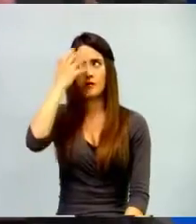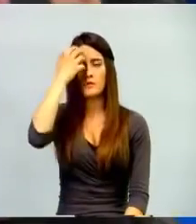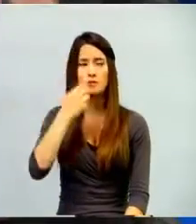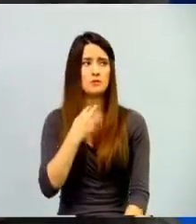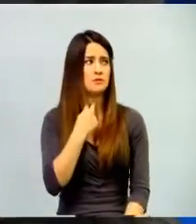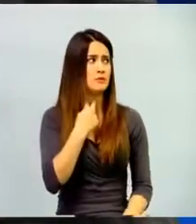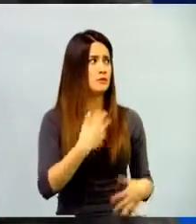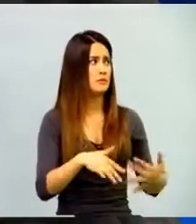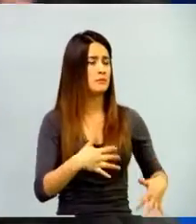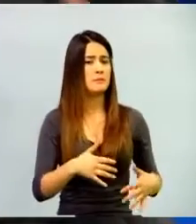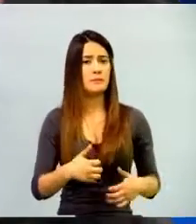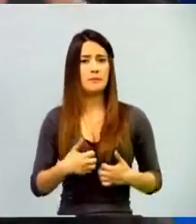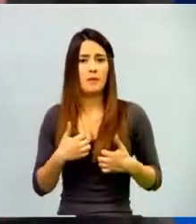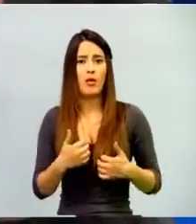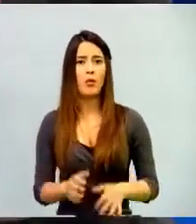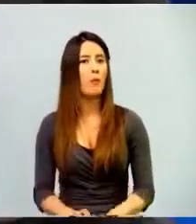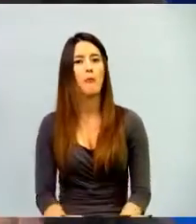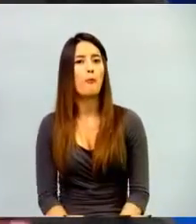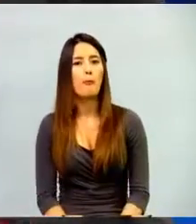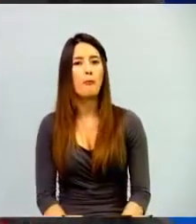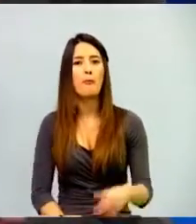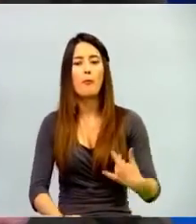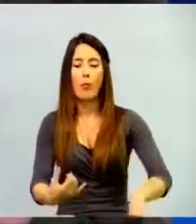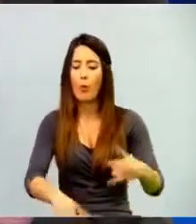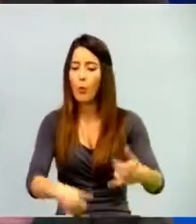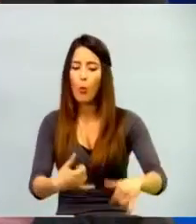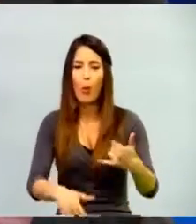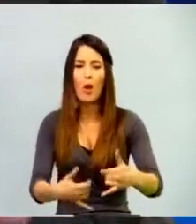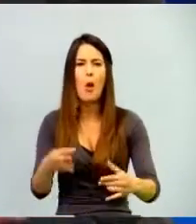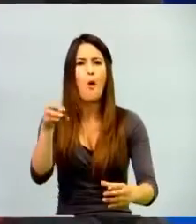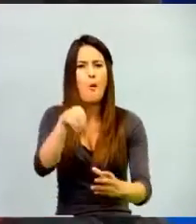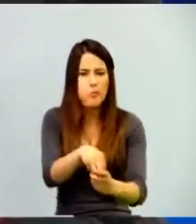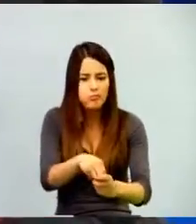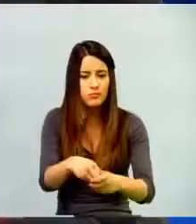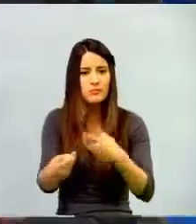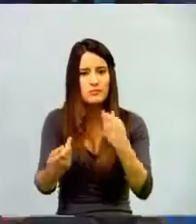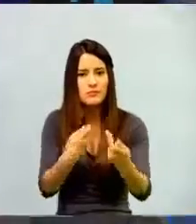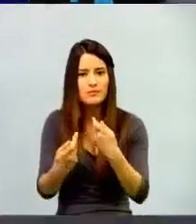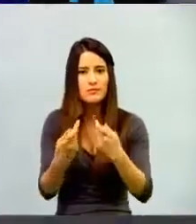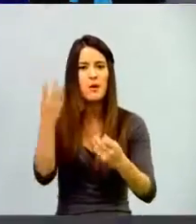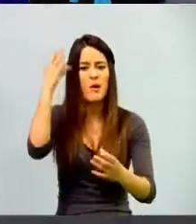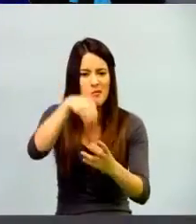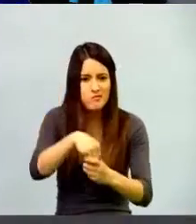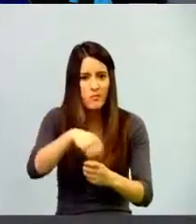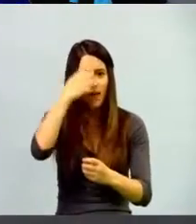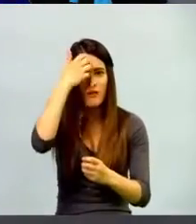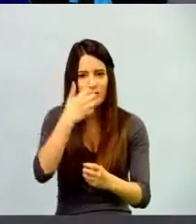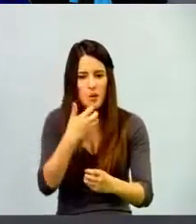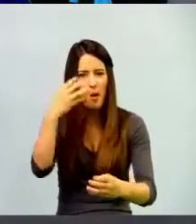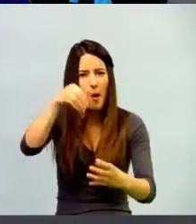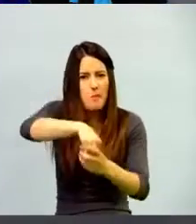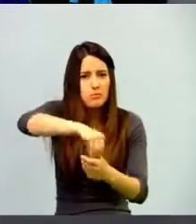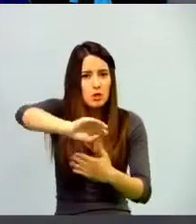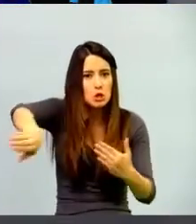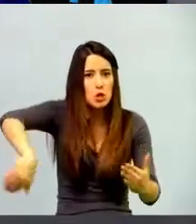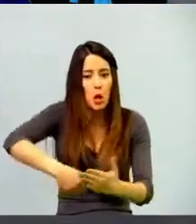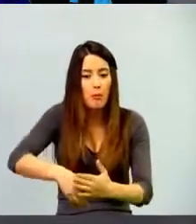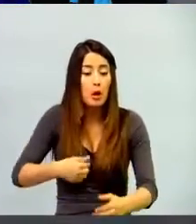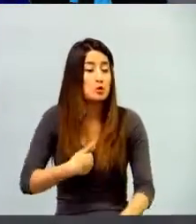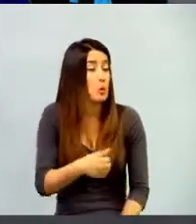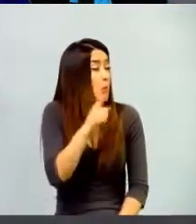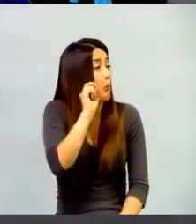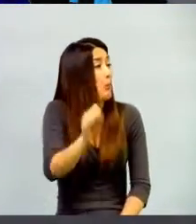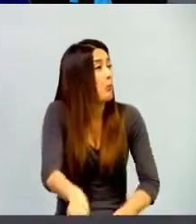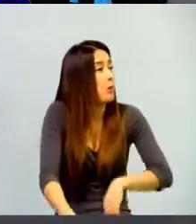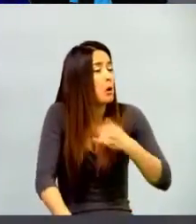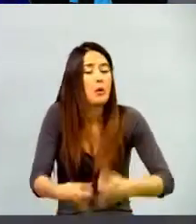van como compartimentos, no van separados. Evidentes, evidentes. Lo que habría que mirar también es que los personajes que